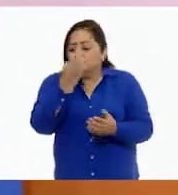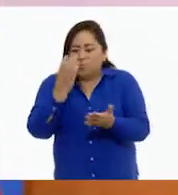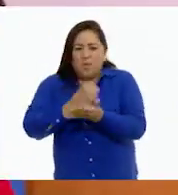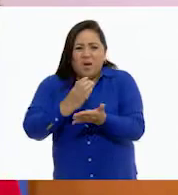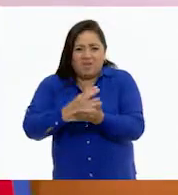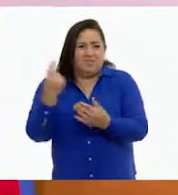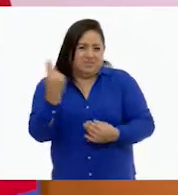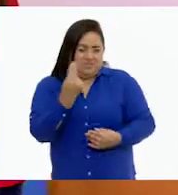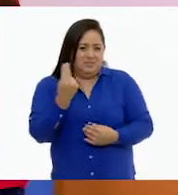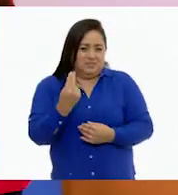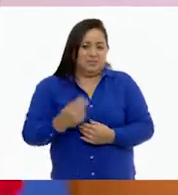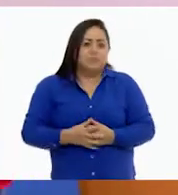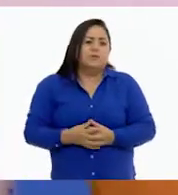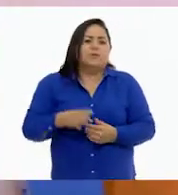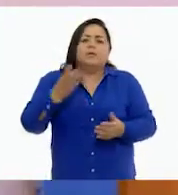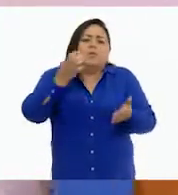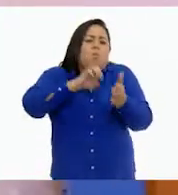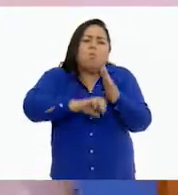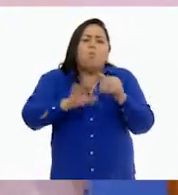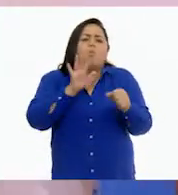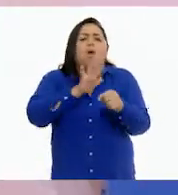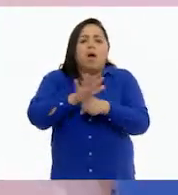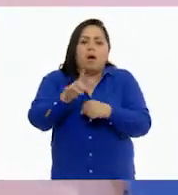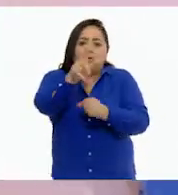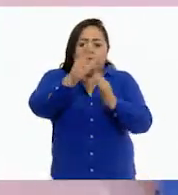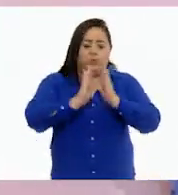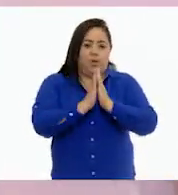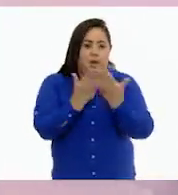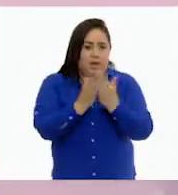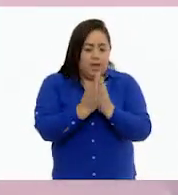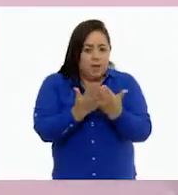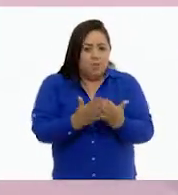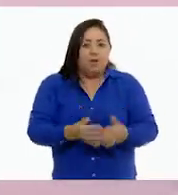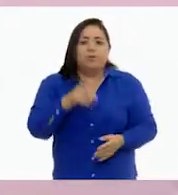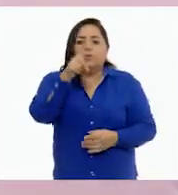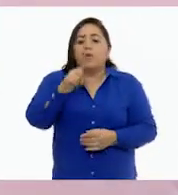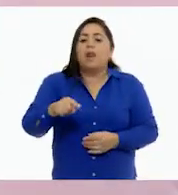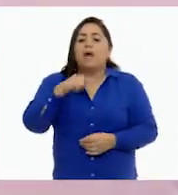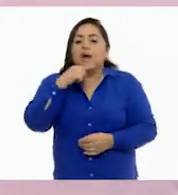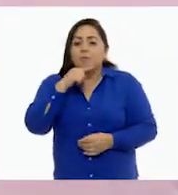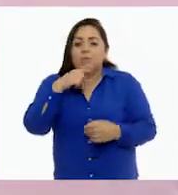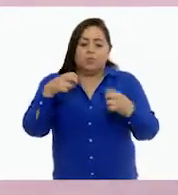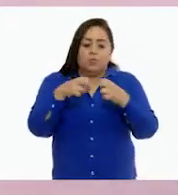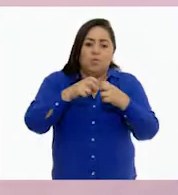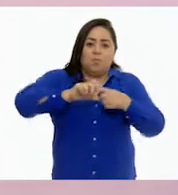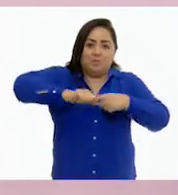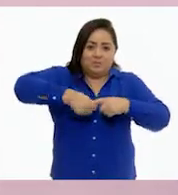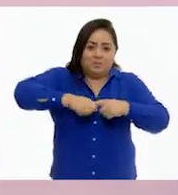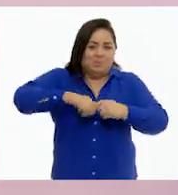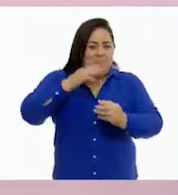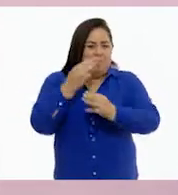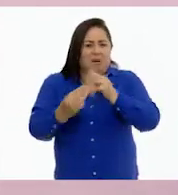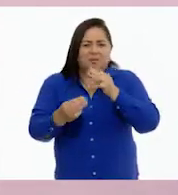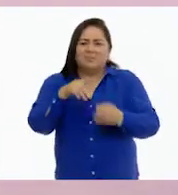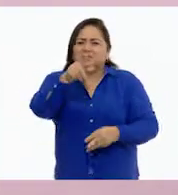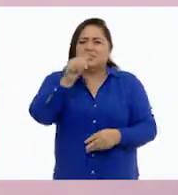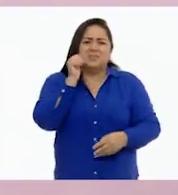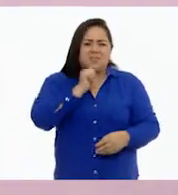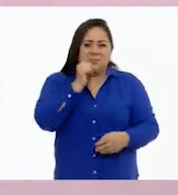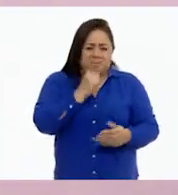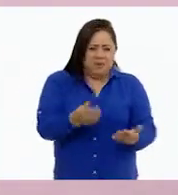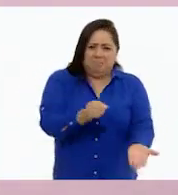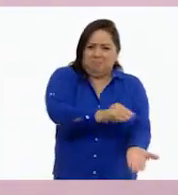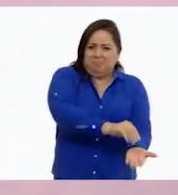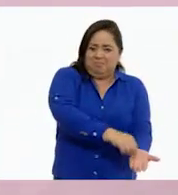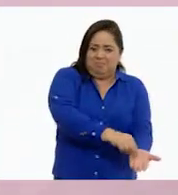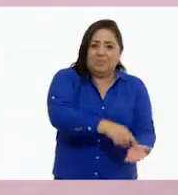que vas a necesitar, como lo son tu libro de texto, tu lápiz, goma, sacapuntas, materiales que siempre tienes ahí a la